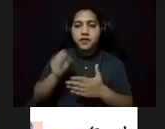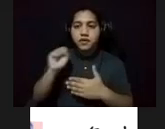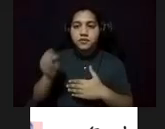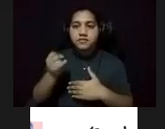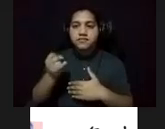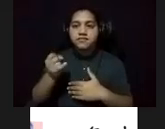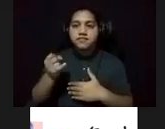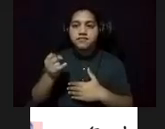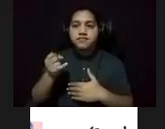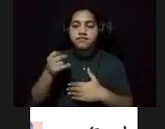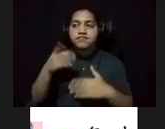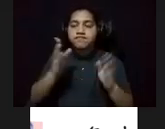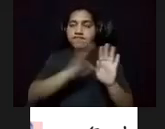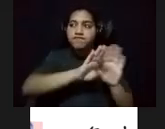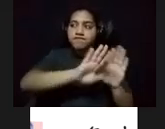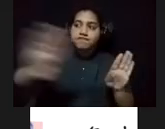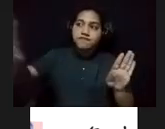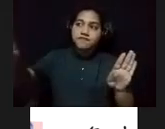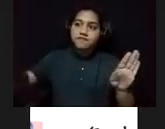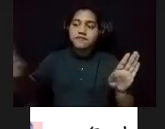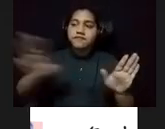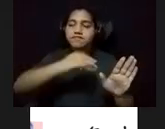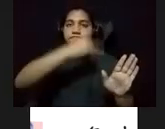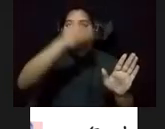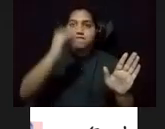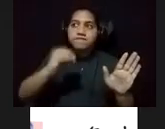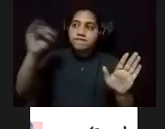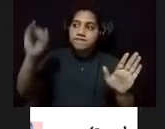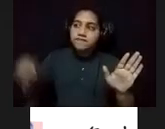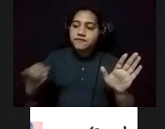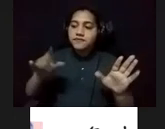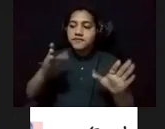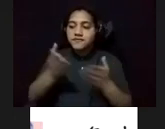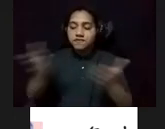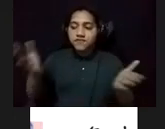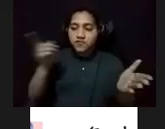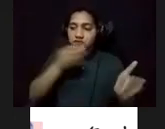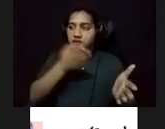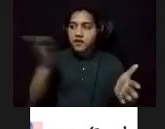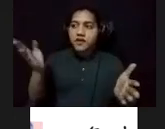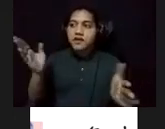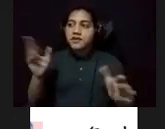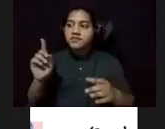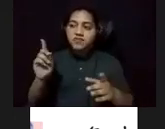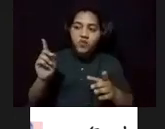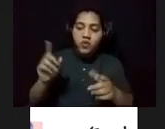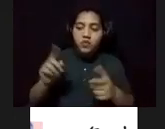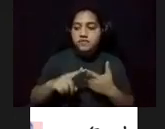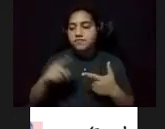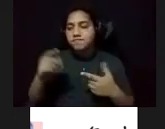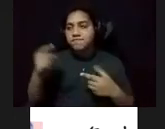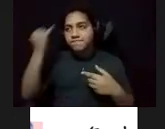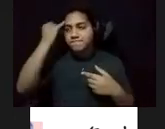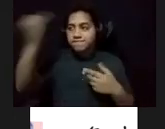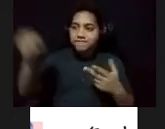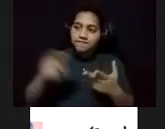principal lienzo donde los objetos hablan de su nacionalismo, de sus ideales, sus concepciones y